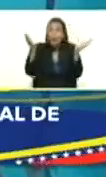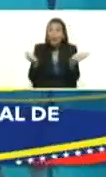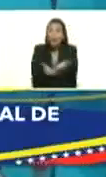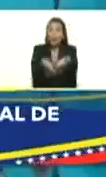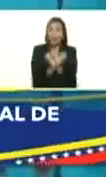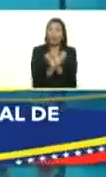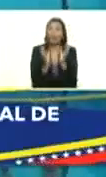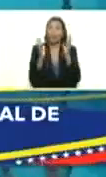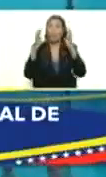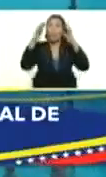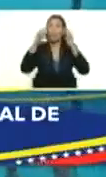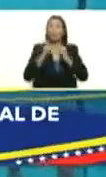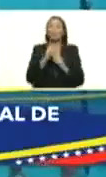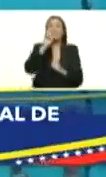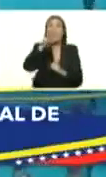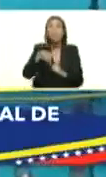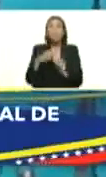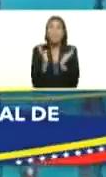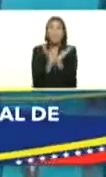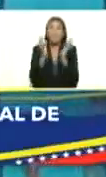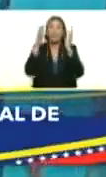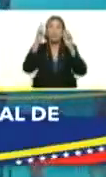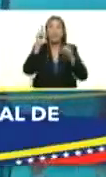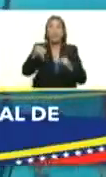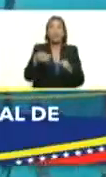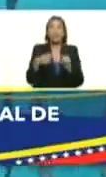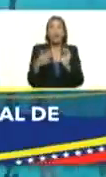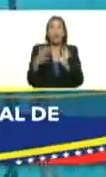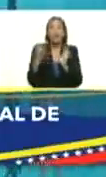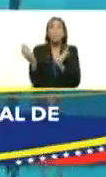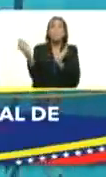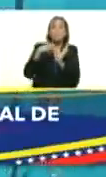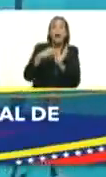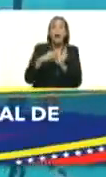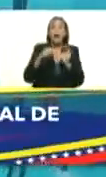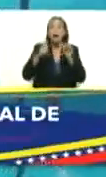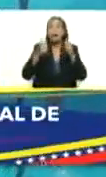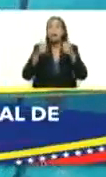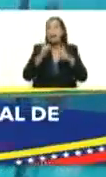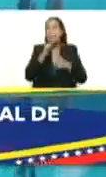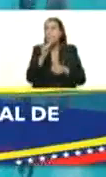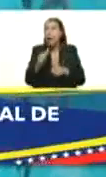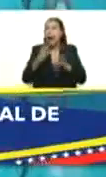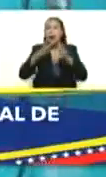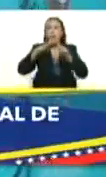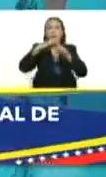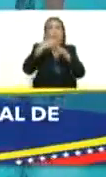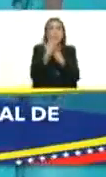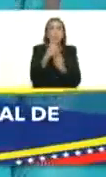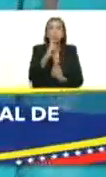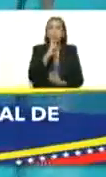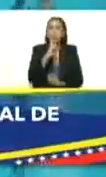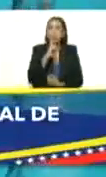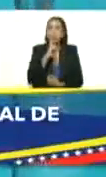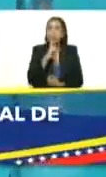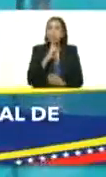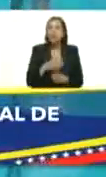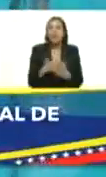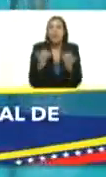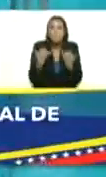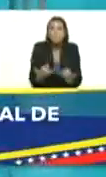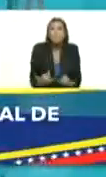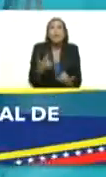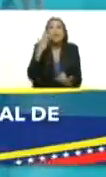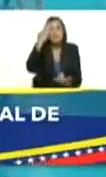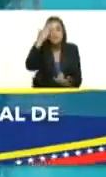reconocidos por la UNESCO y un patrimonio que ciertamente se encontraba degradado se encontraba con dificultades pero usted